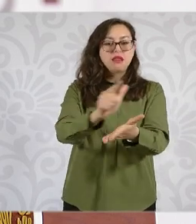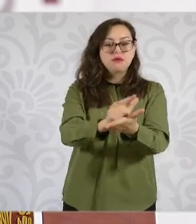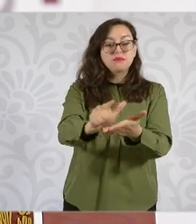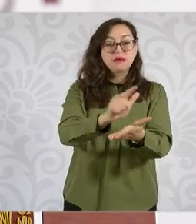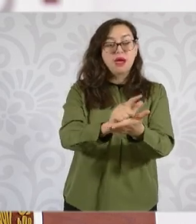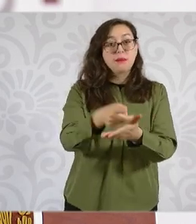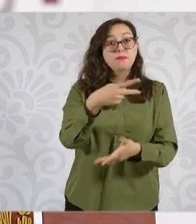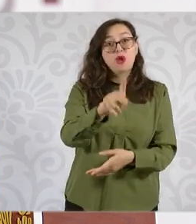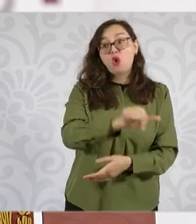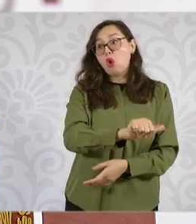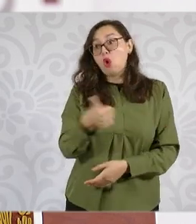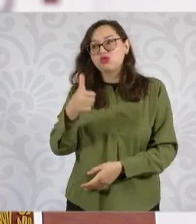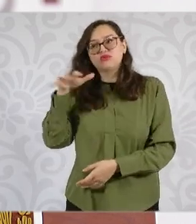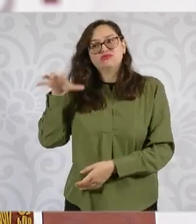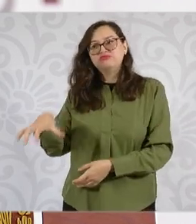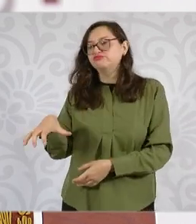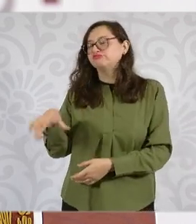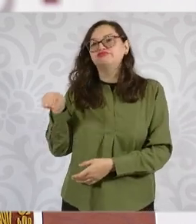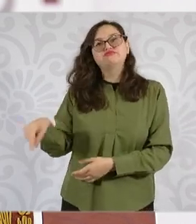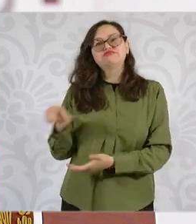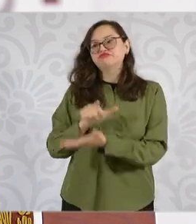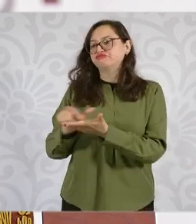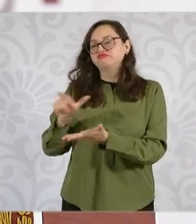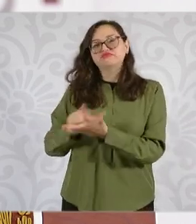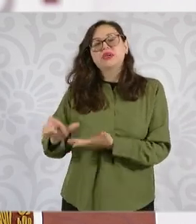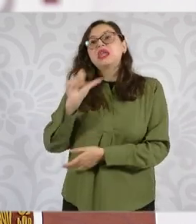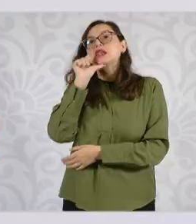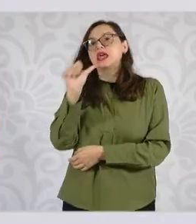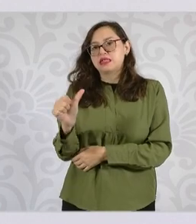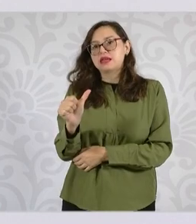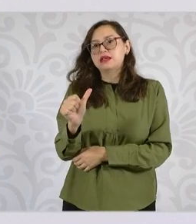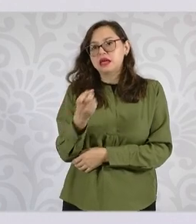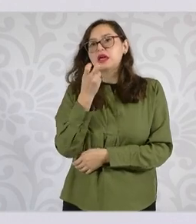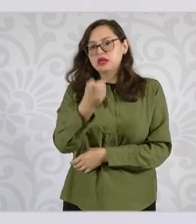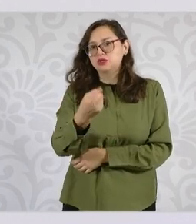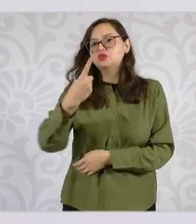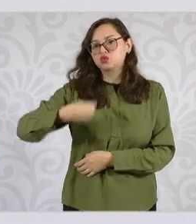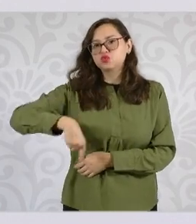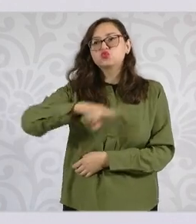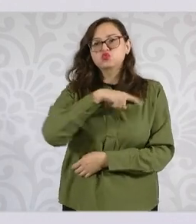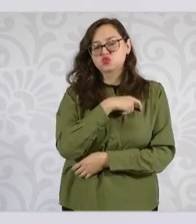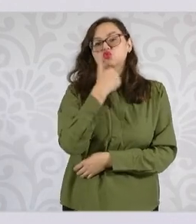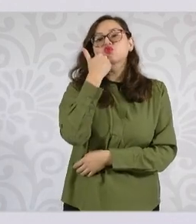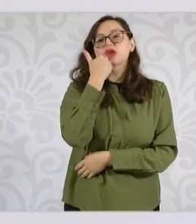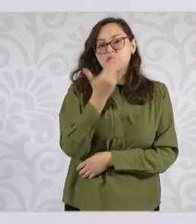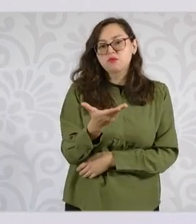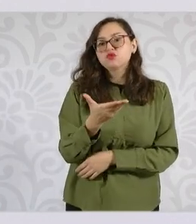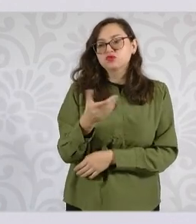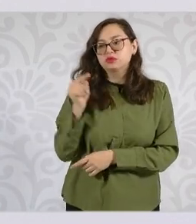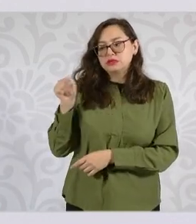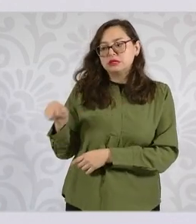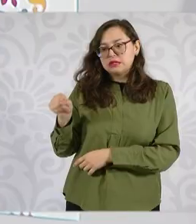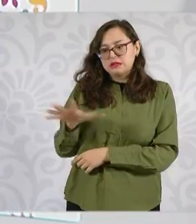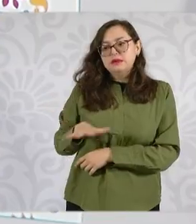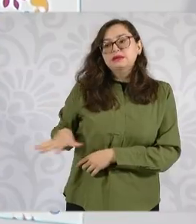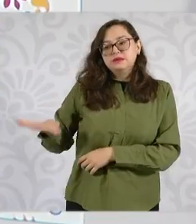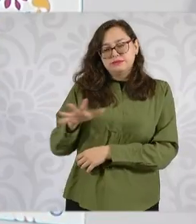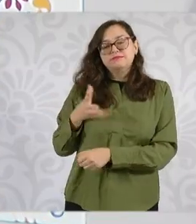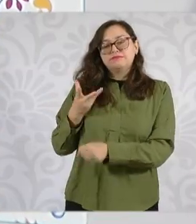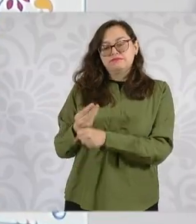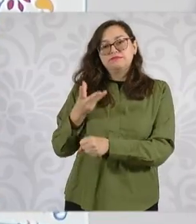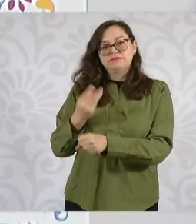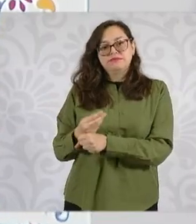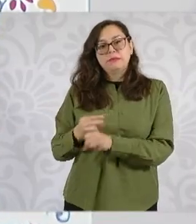hay otra parte que no tiene saneamiento y nuestro objetivo es en todo este programa de la zona metropolitana,